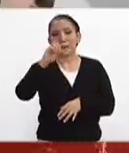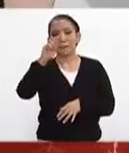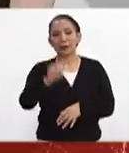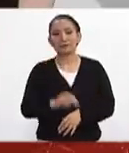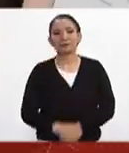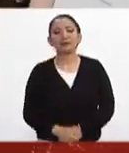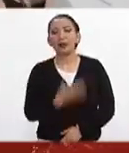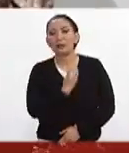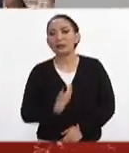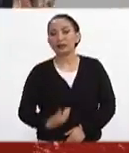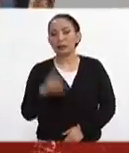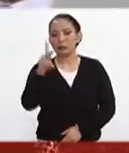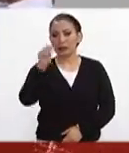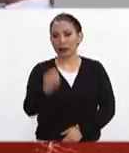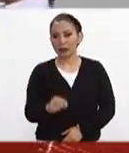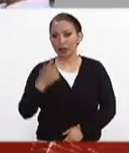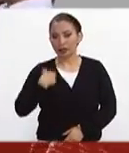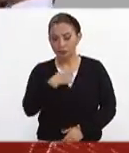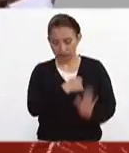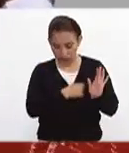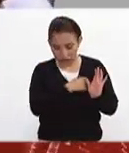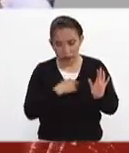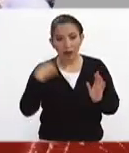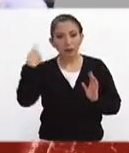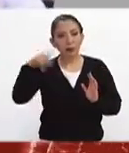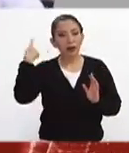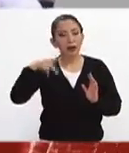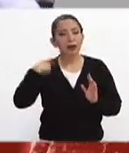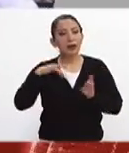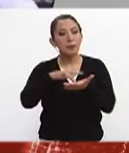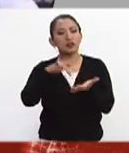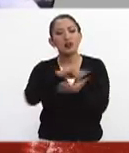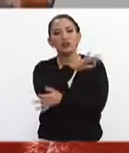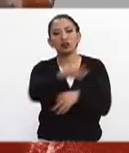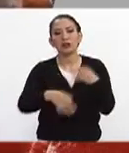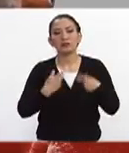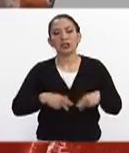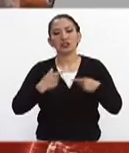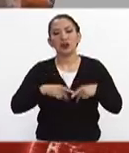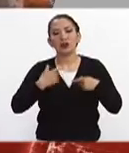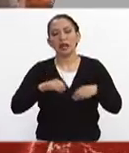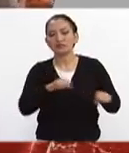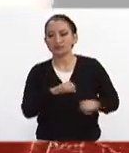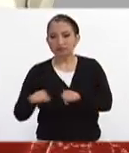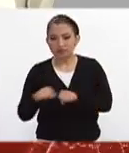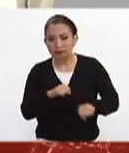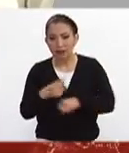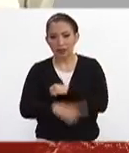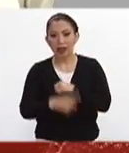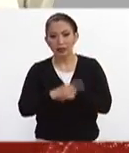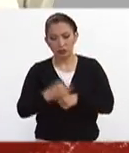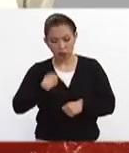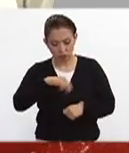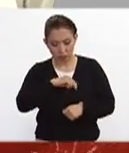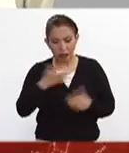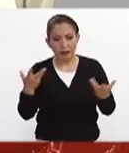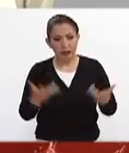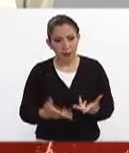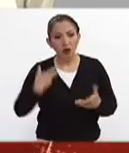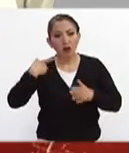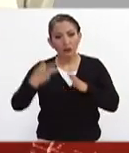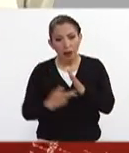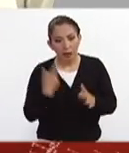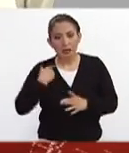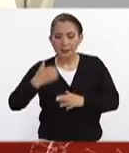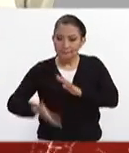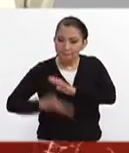El presidente Enrique Peña Nieto se compromete en Puebla a apoyar a todos los damnificados por el terremoto. Habremos de poner nuevamente